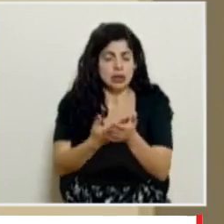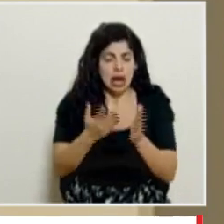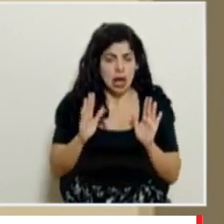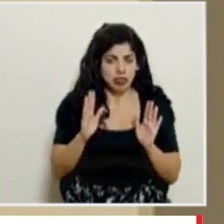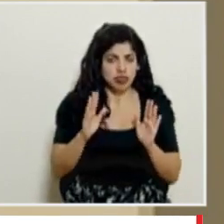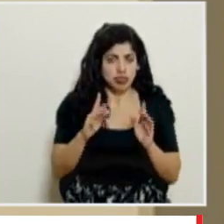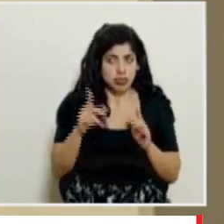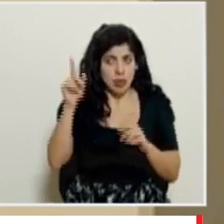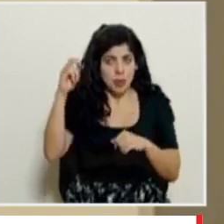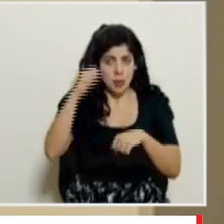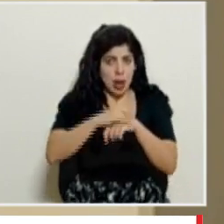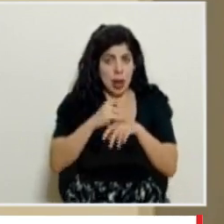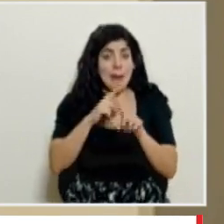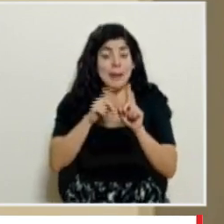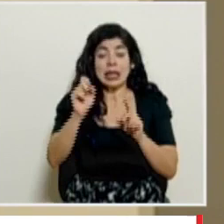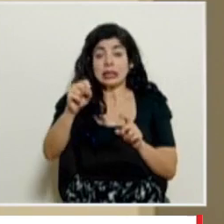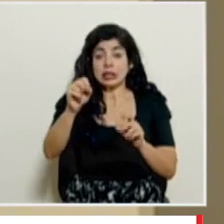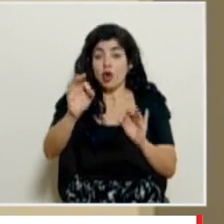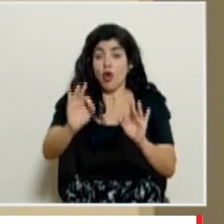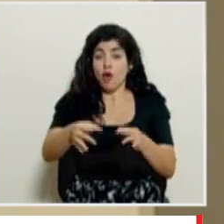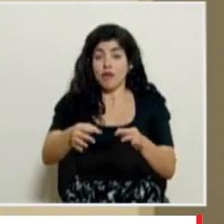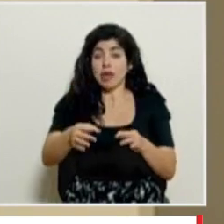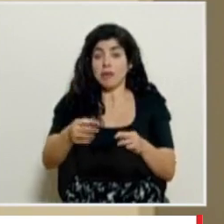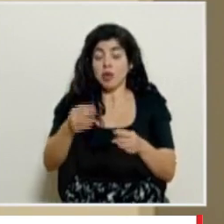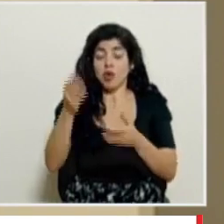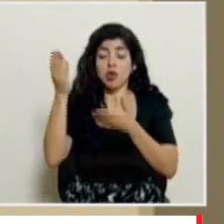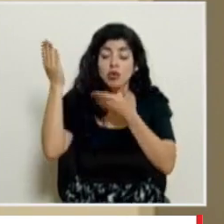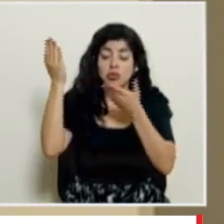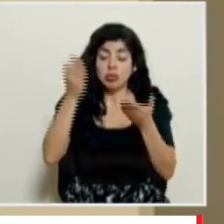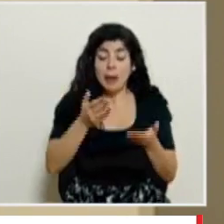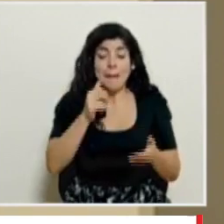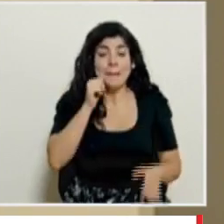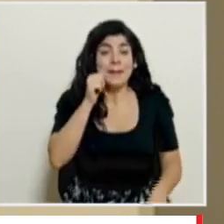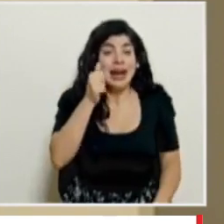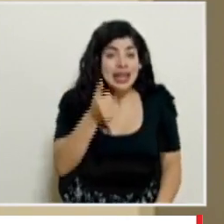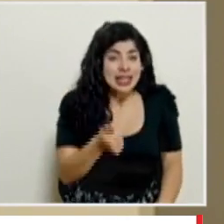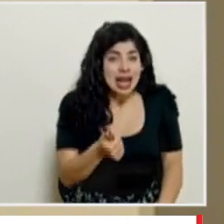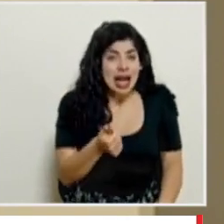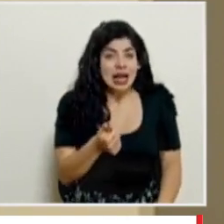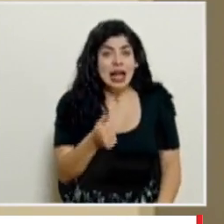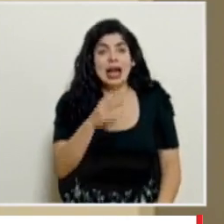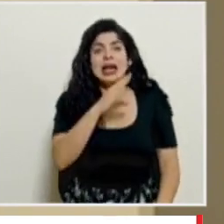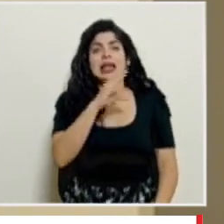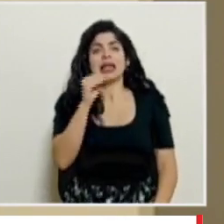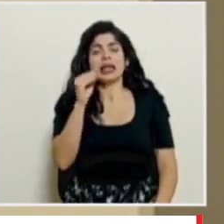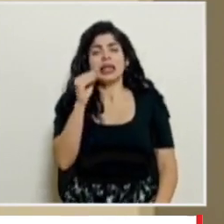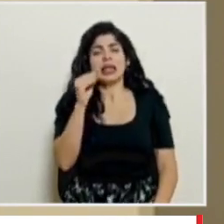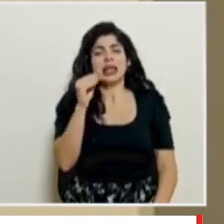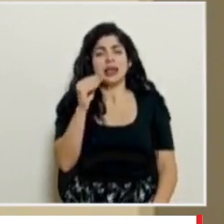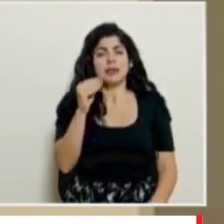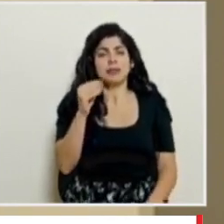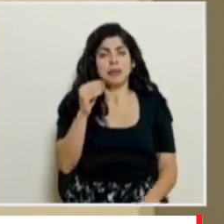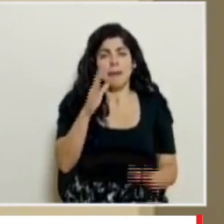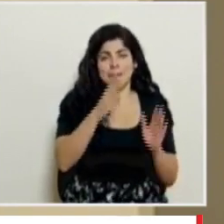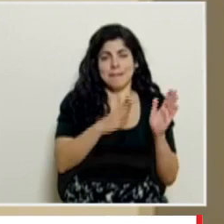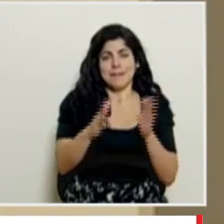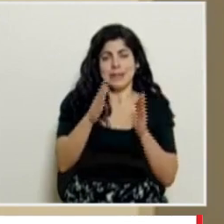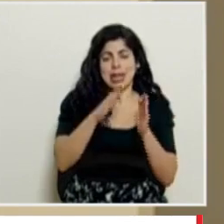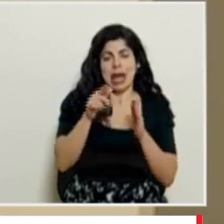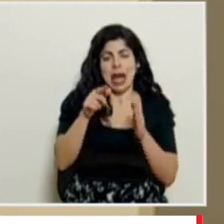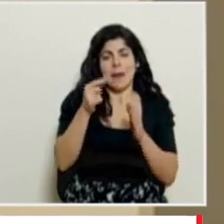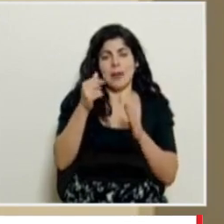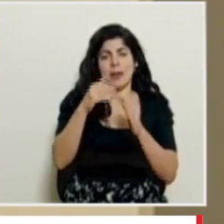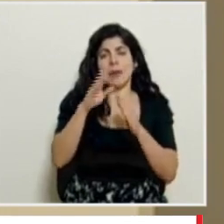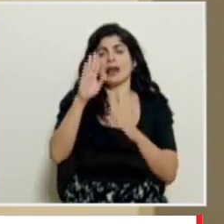en el vuelo pero si está confirmado que estaríamos recibiendo mañana y el monto de acuerdo con la planificación es